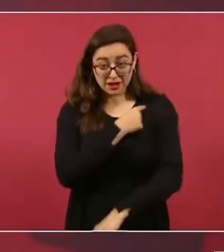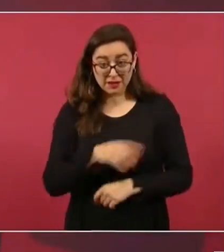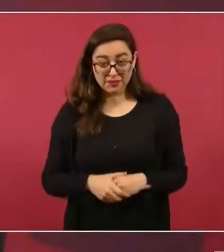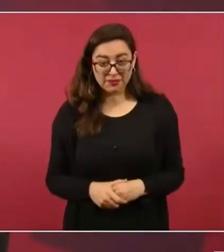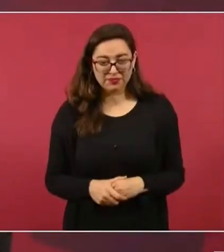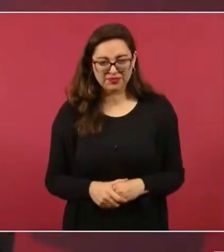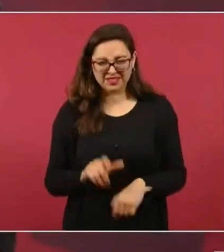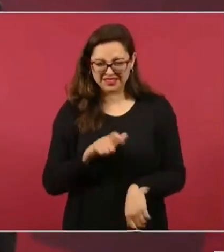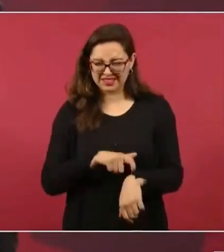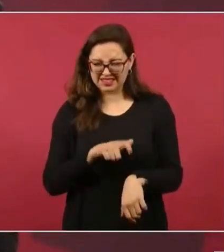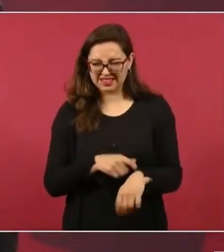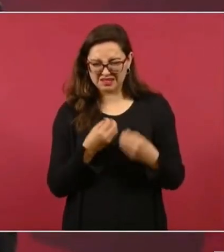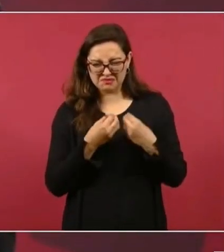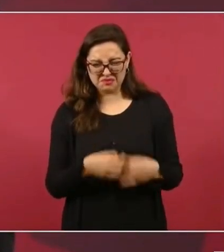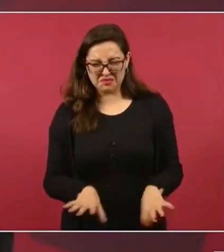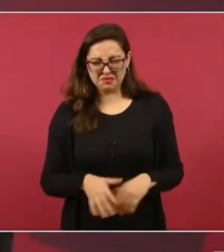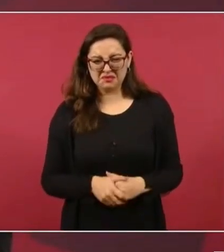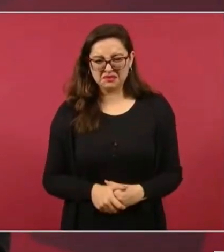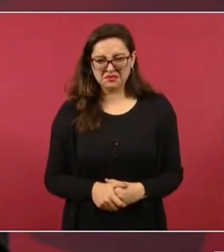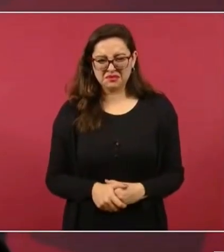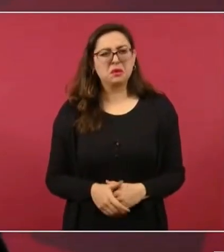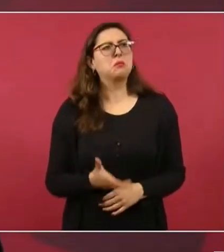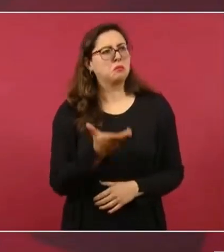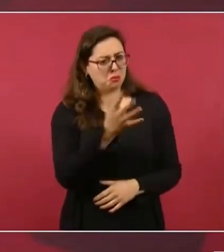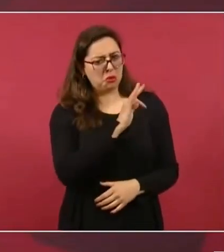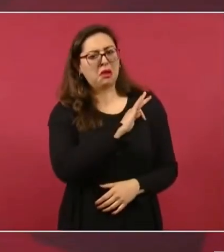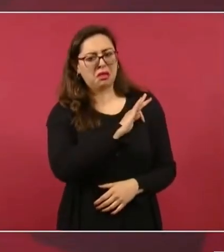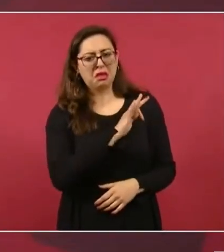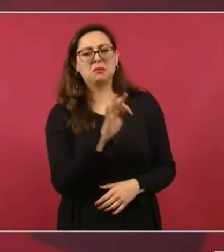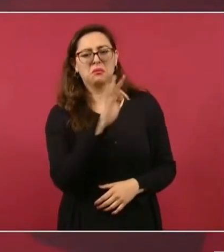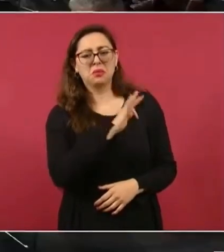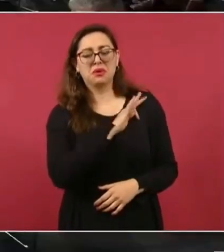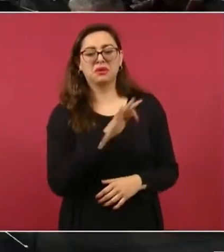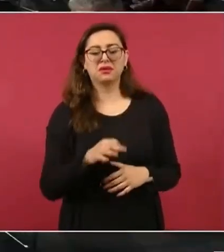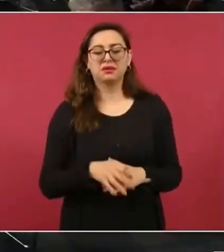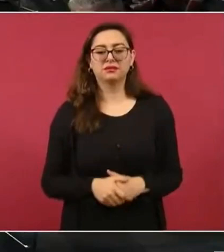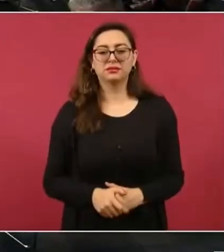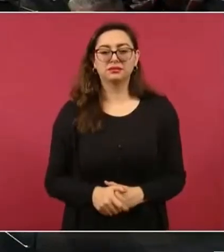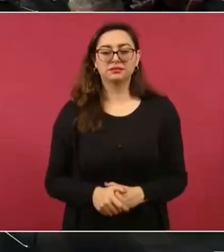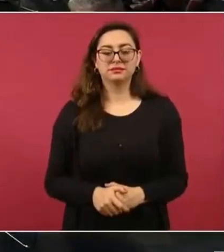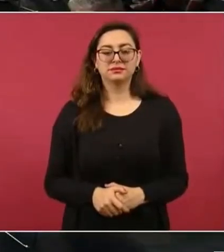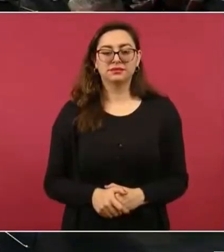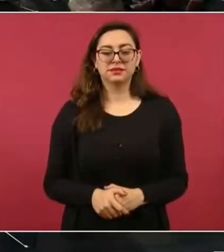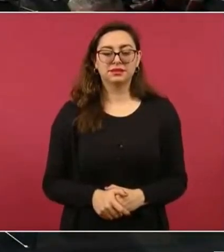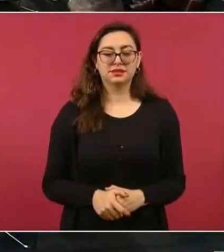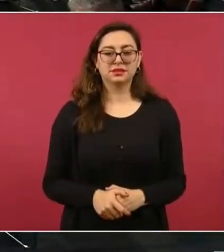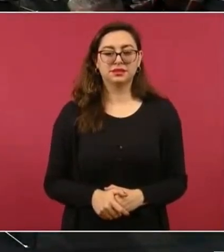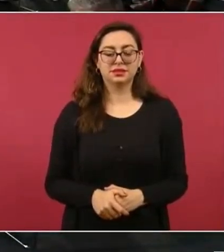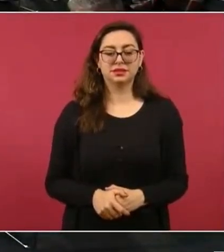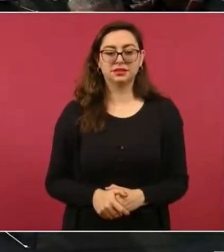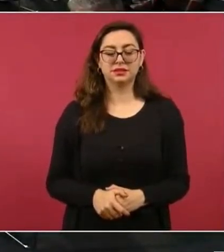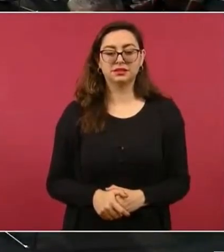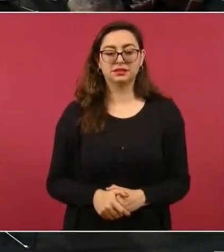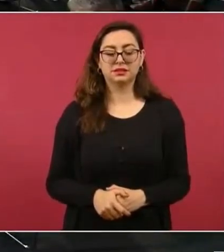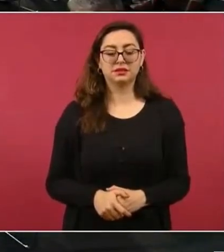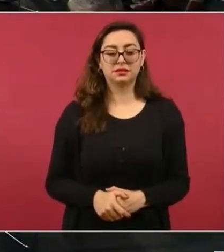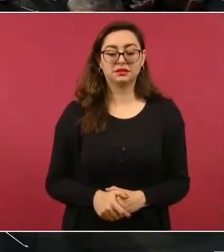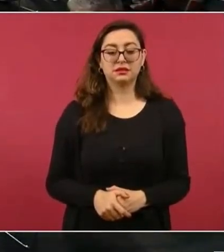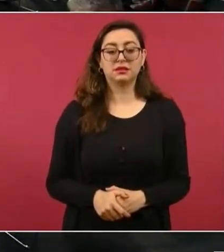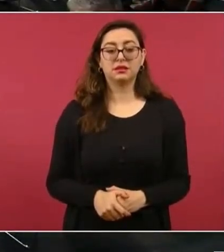vamos a perder tiempo? No, adelante. Es que había un empresario